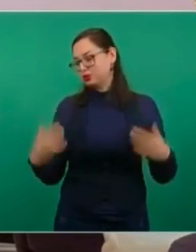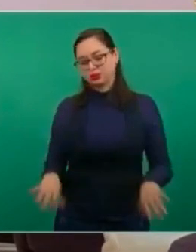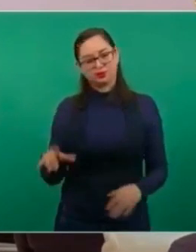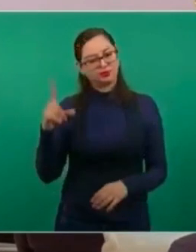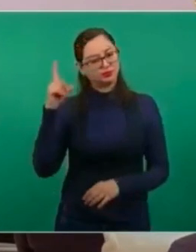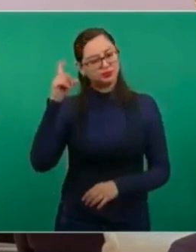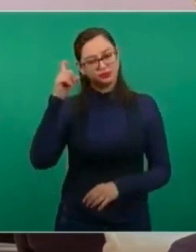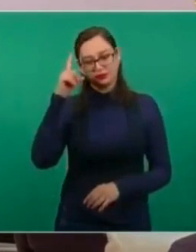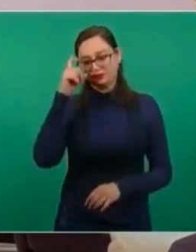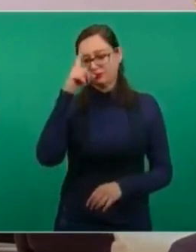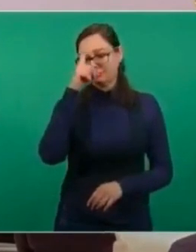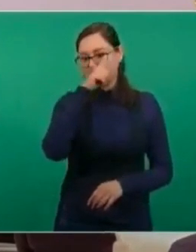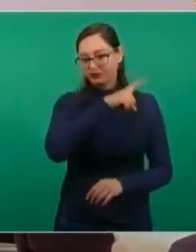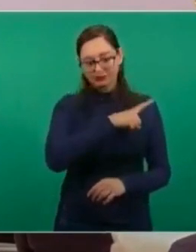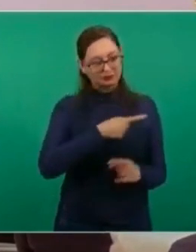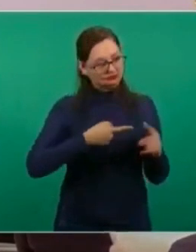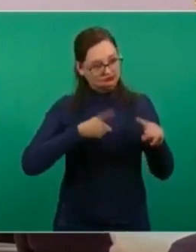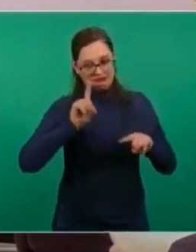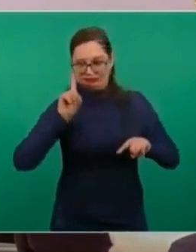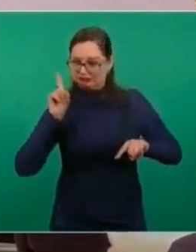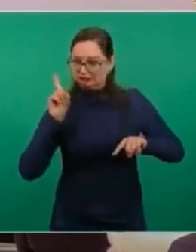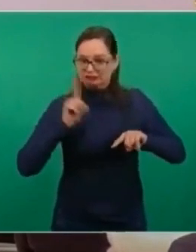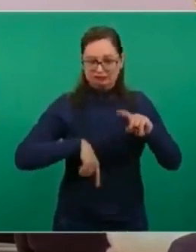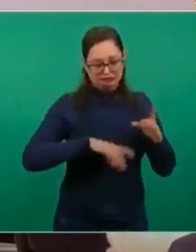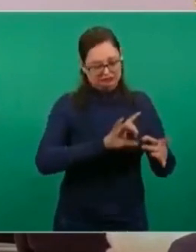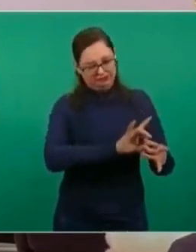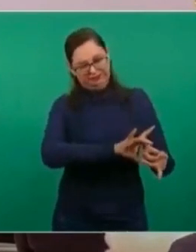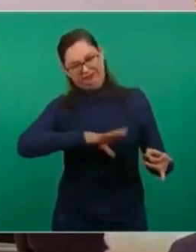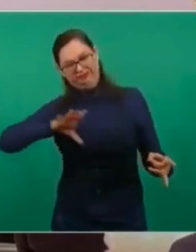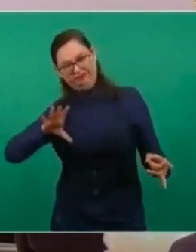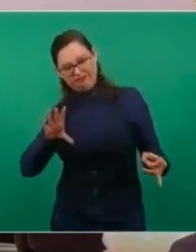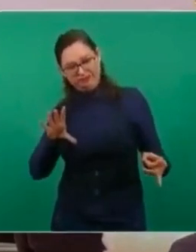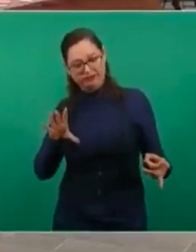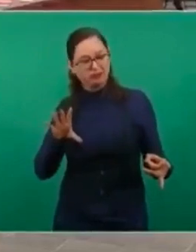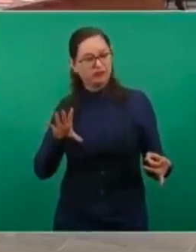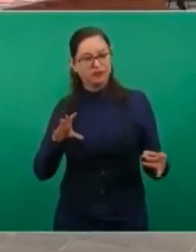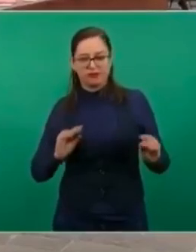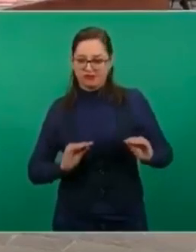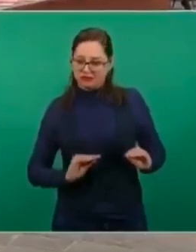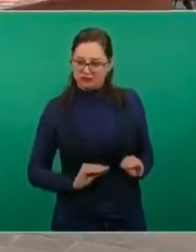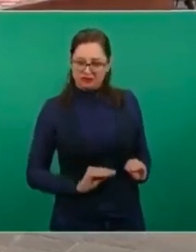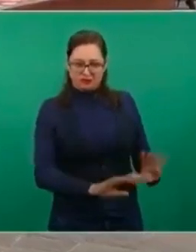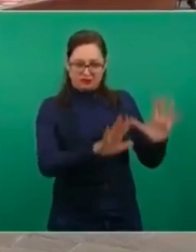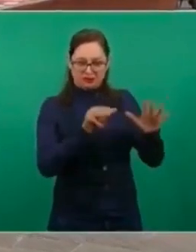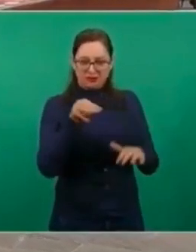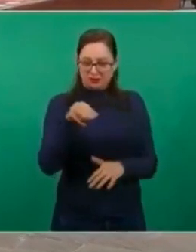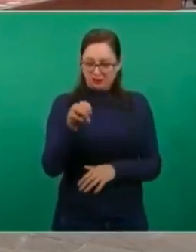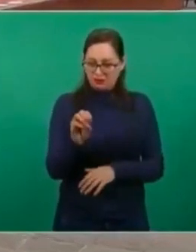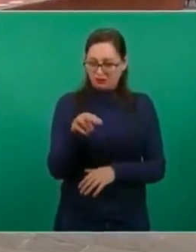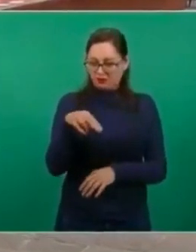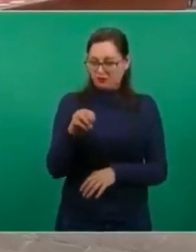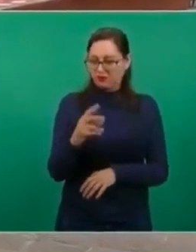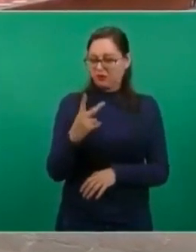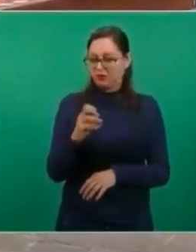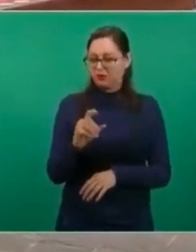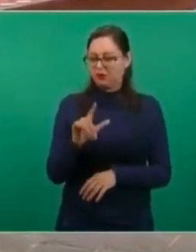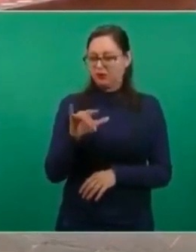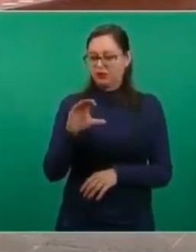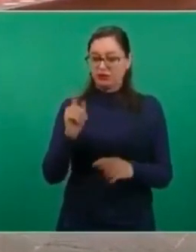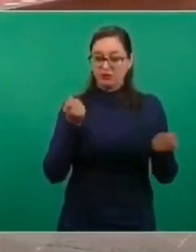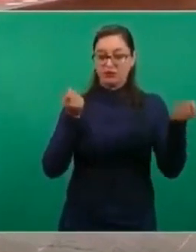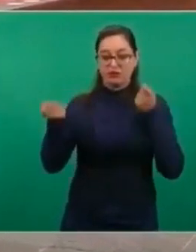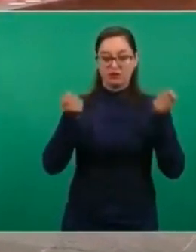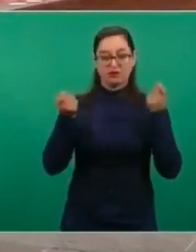desmontar ese aparato monopólico que tenía el control